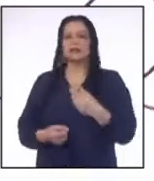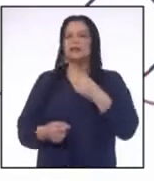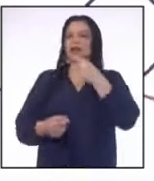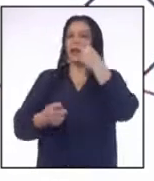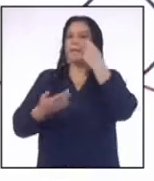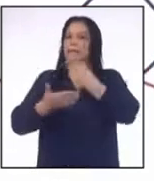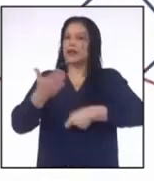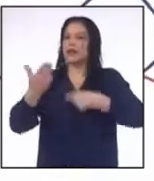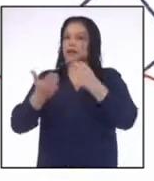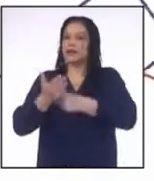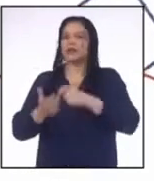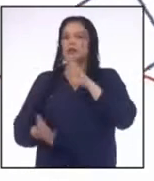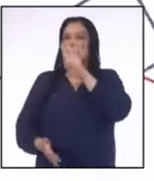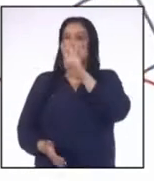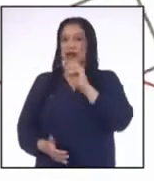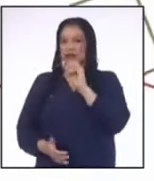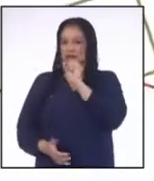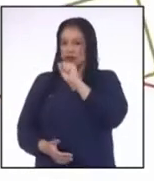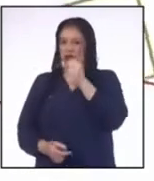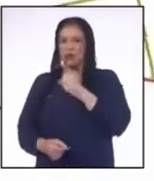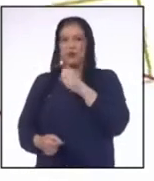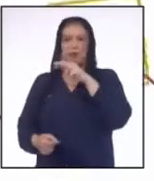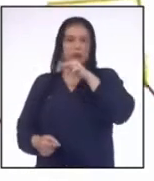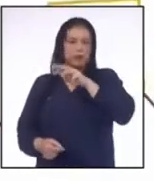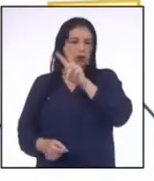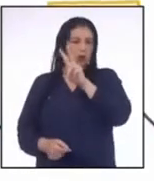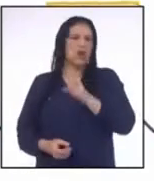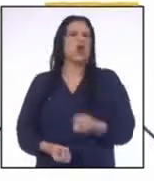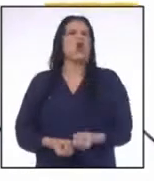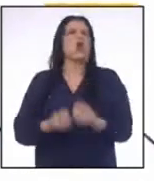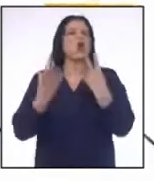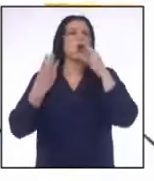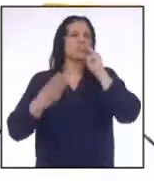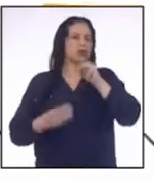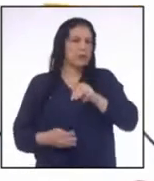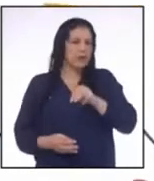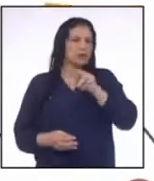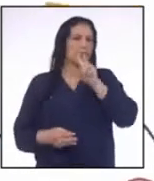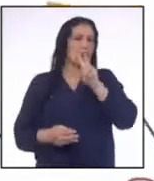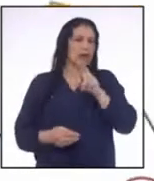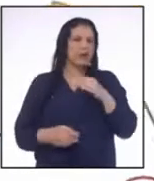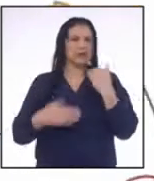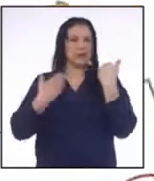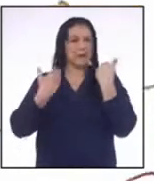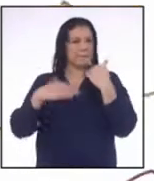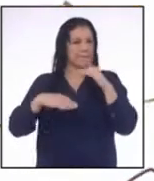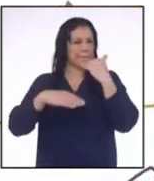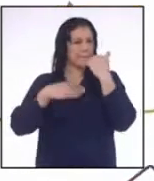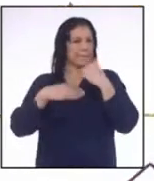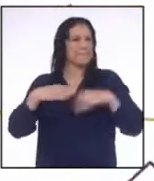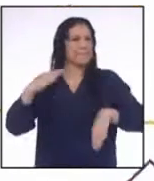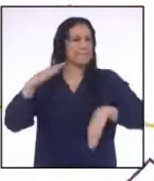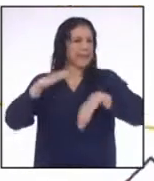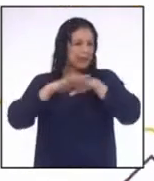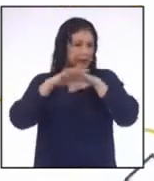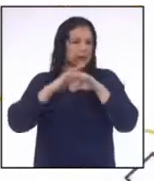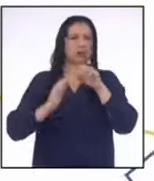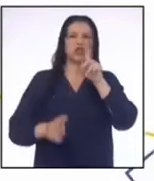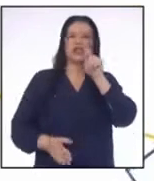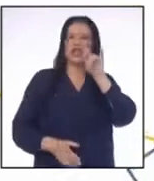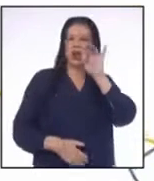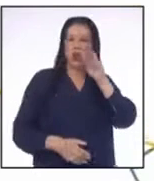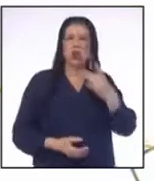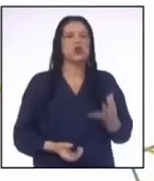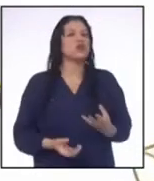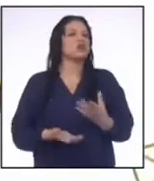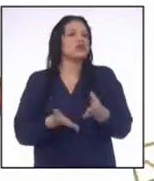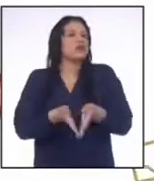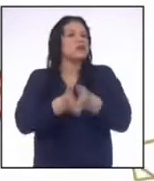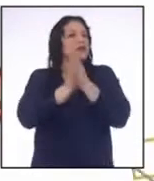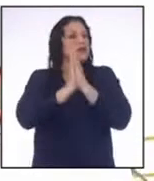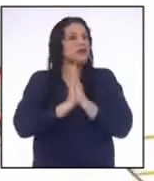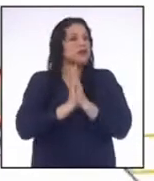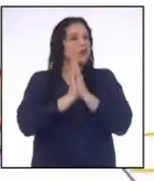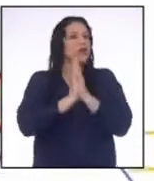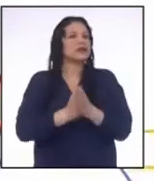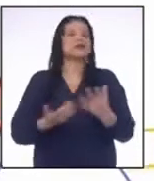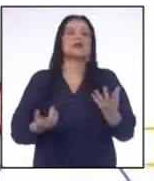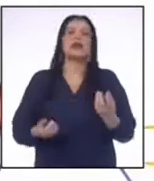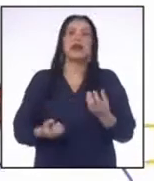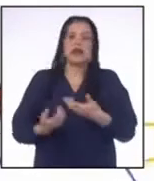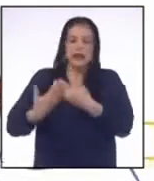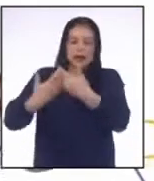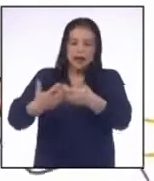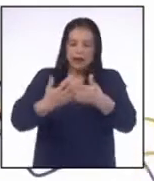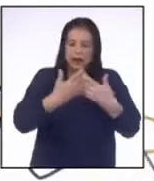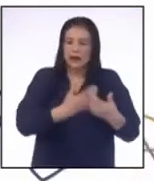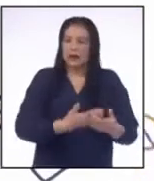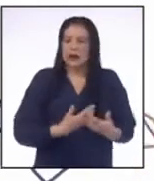soles por metro cuadrado ¿Cuántos metros cuadrados se pueden comprar como máximo del tipo Kikuyo? Si el requerimiento es que la cantidad de